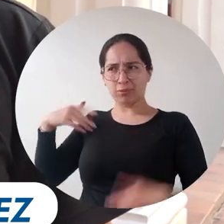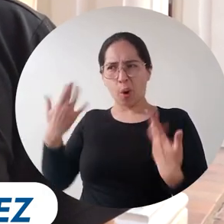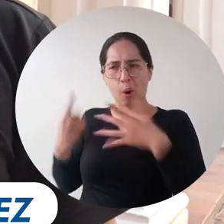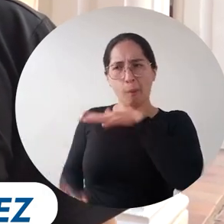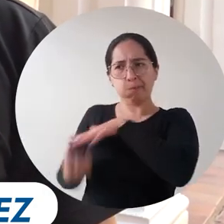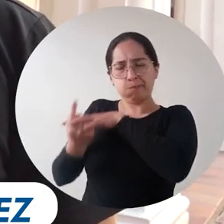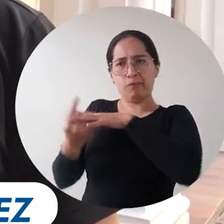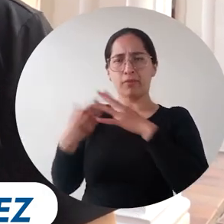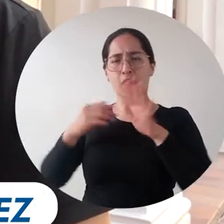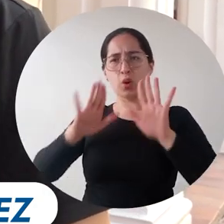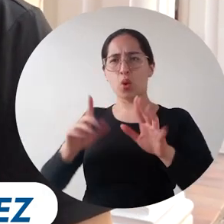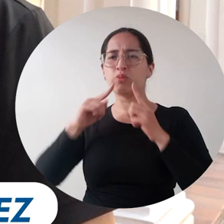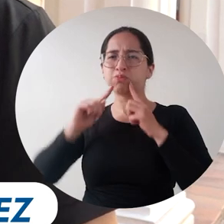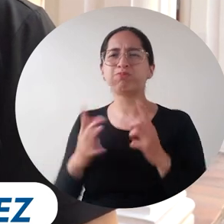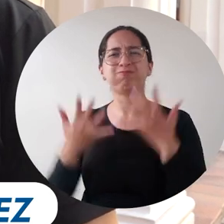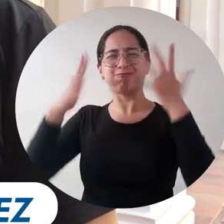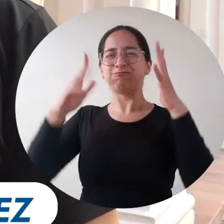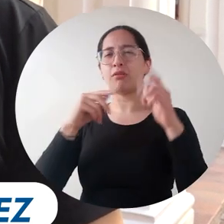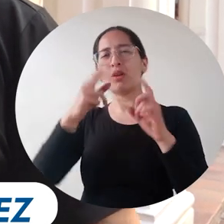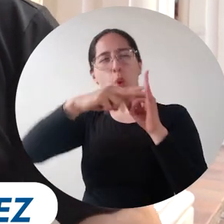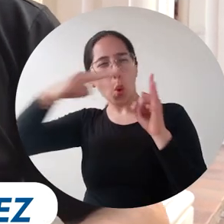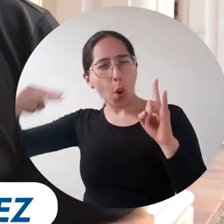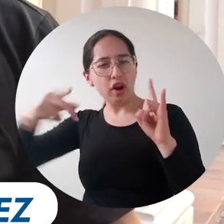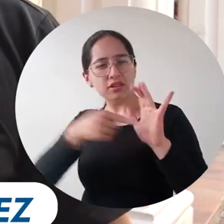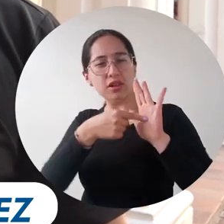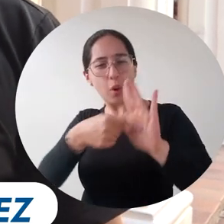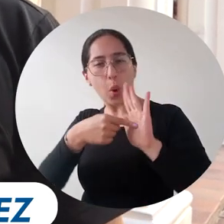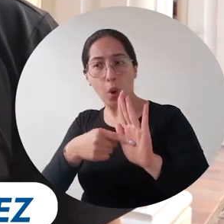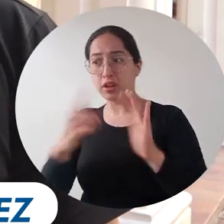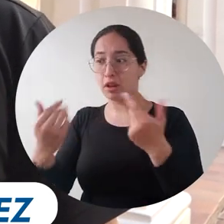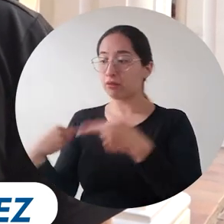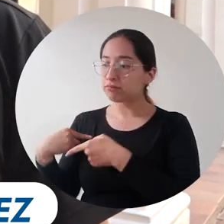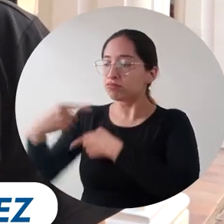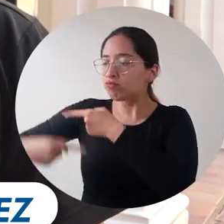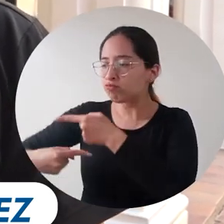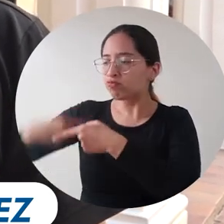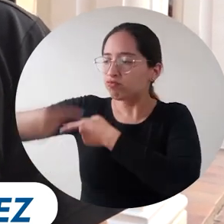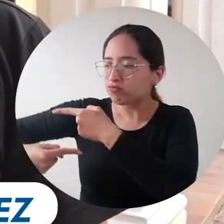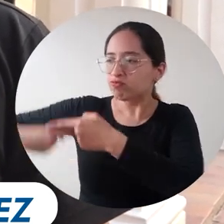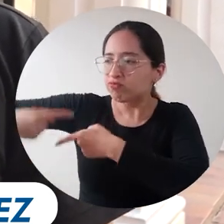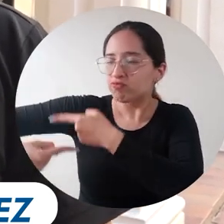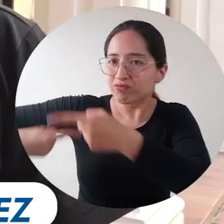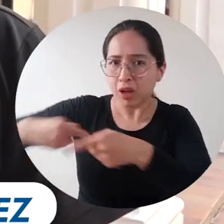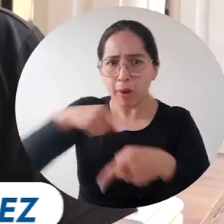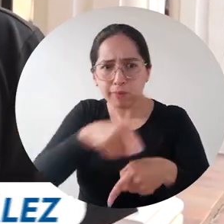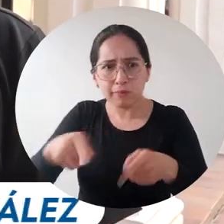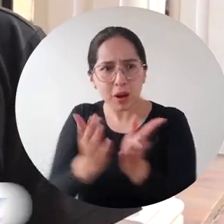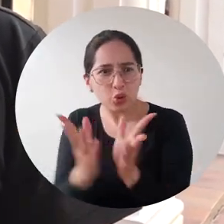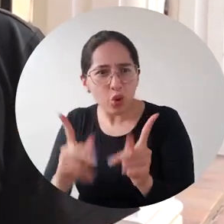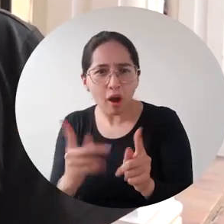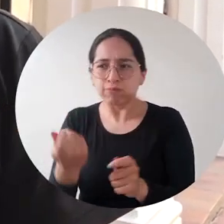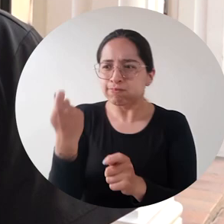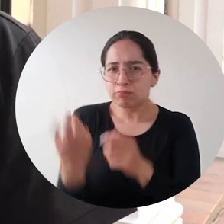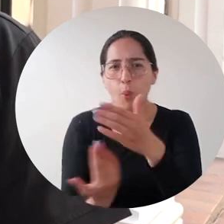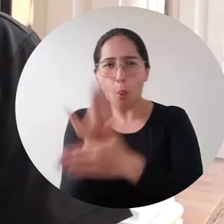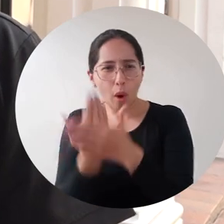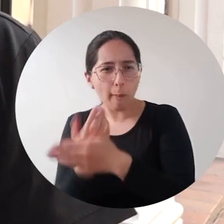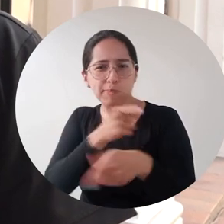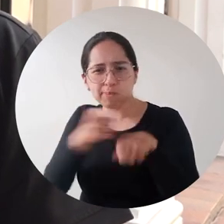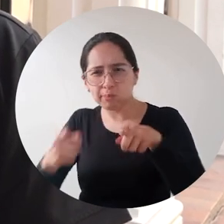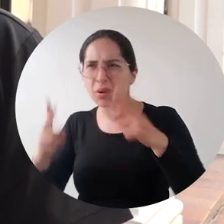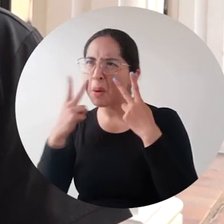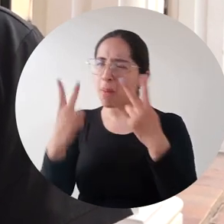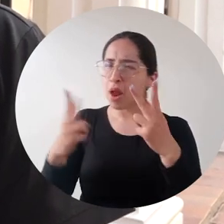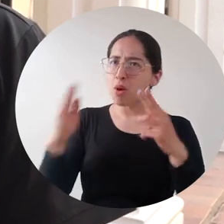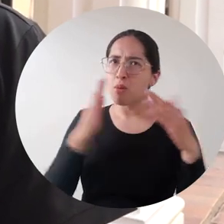Magdalena, llegar a mostrarle a las nuevas generaciones el inicio de esta universidad, que fue la